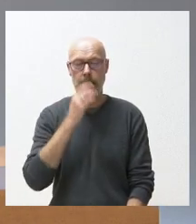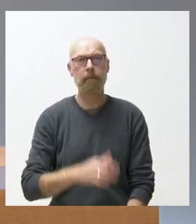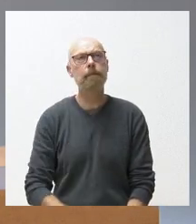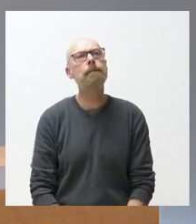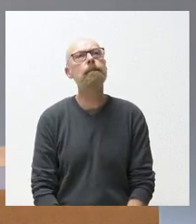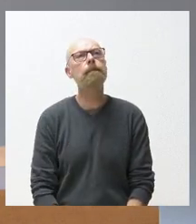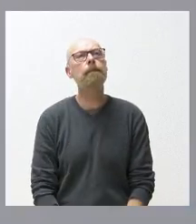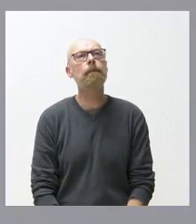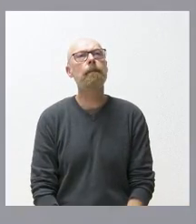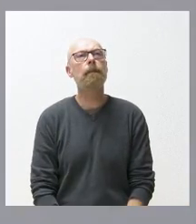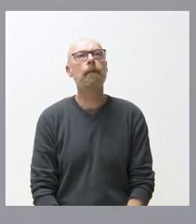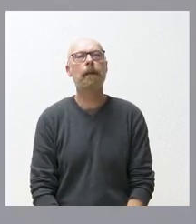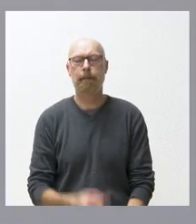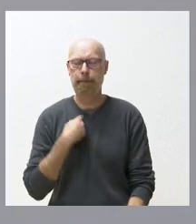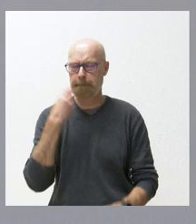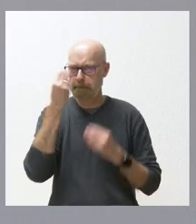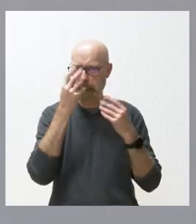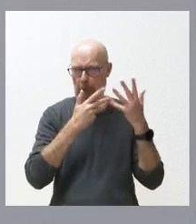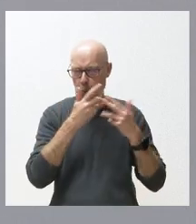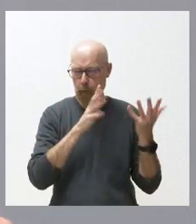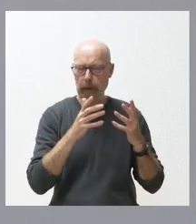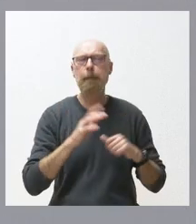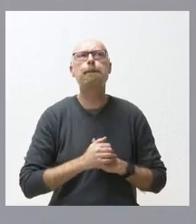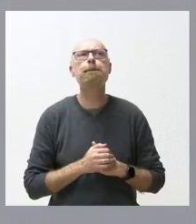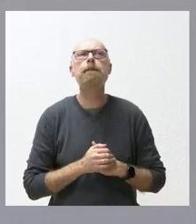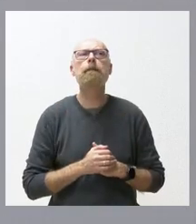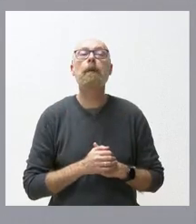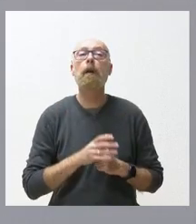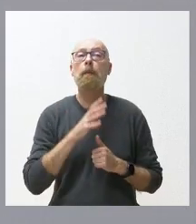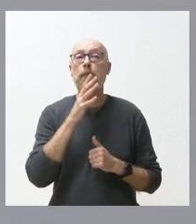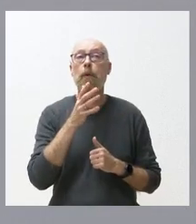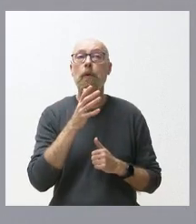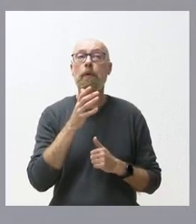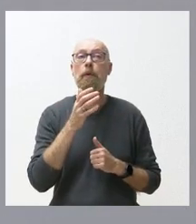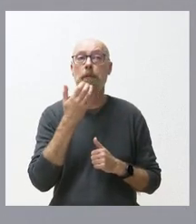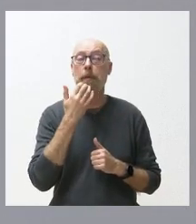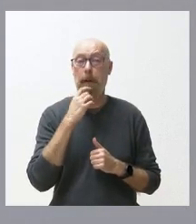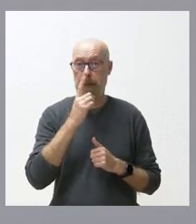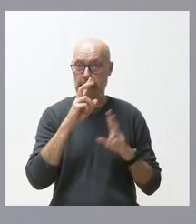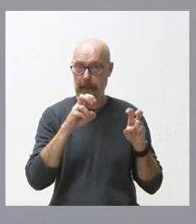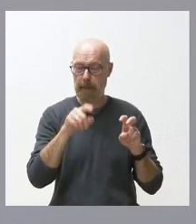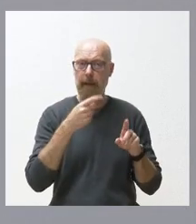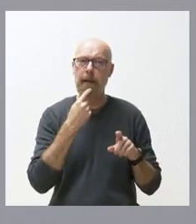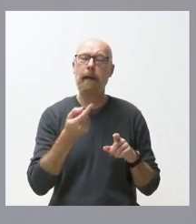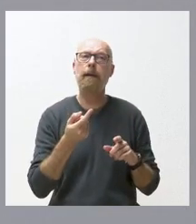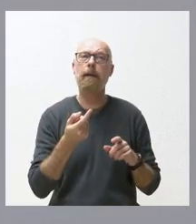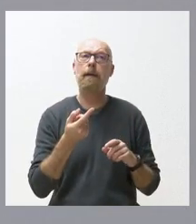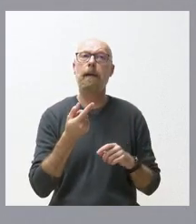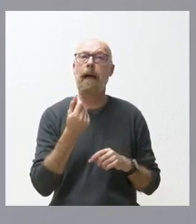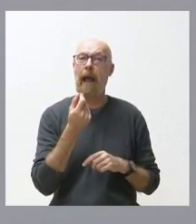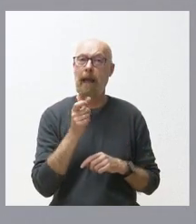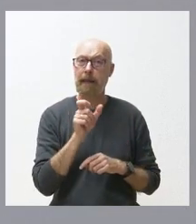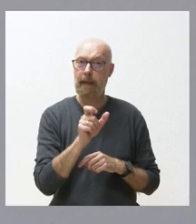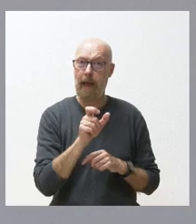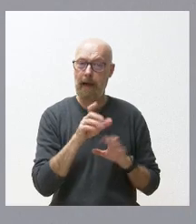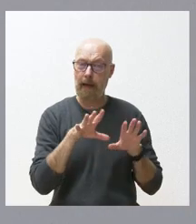estaba haciendo un cálculo porque le informo en relación con el primer asunto que la cantidad que se reserva